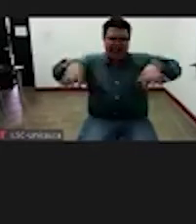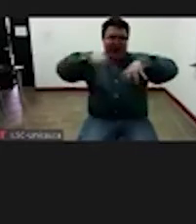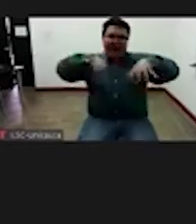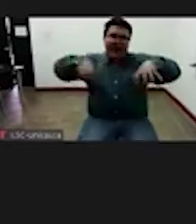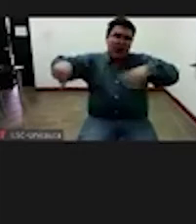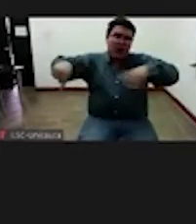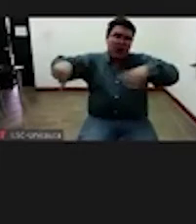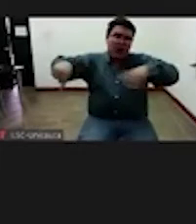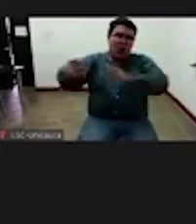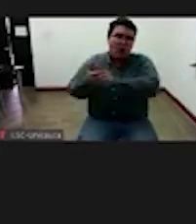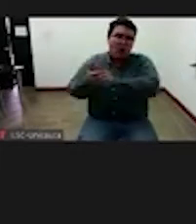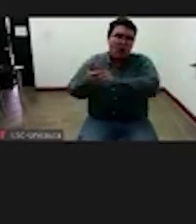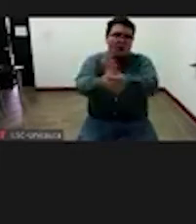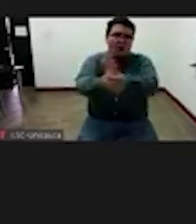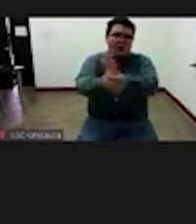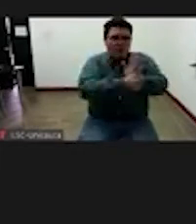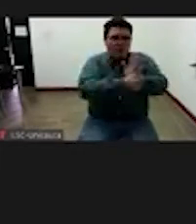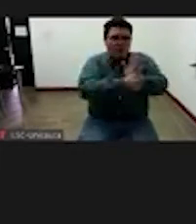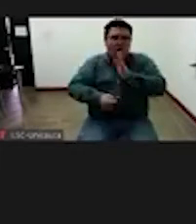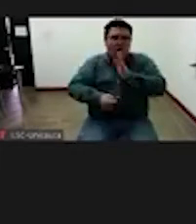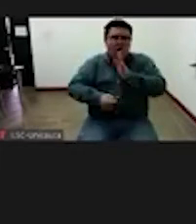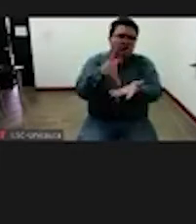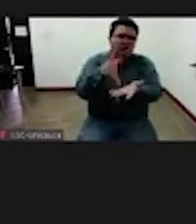visto desde desde lo económicamente